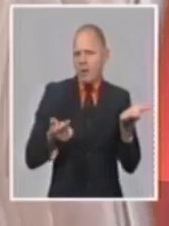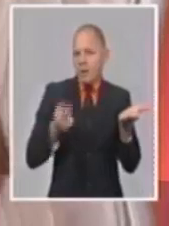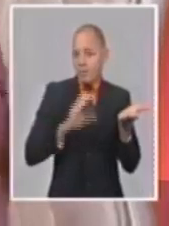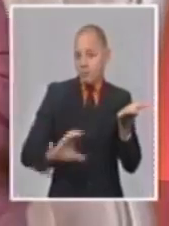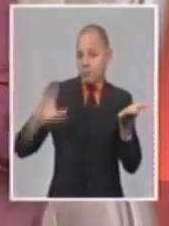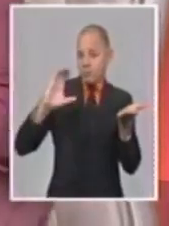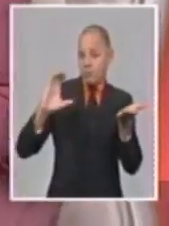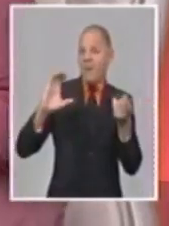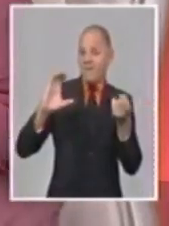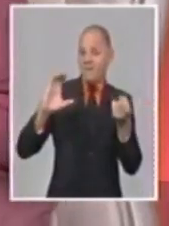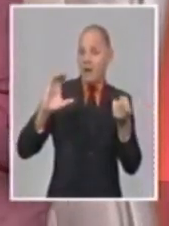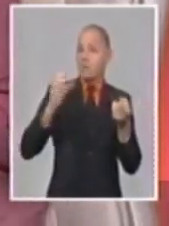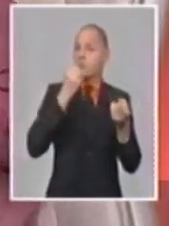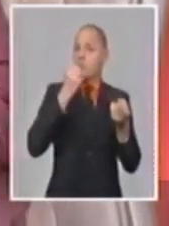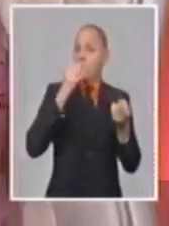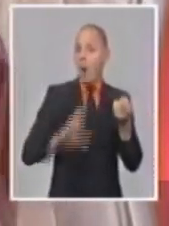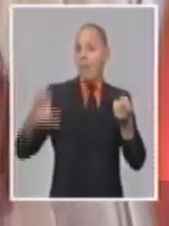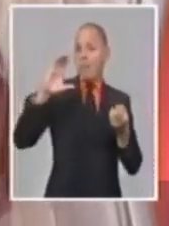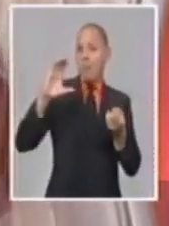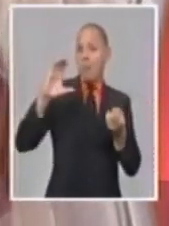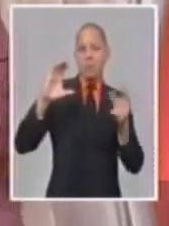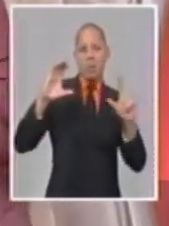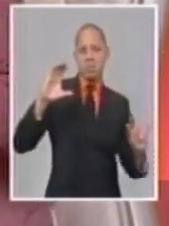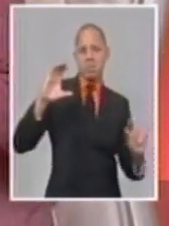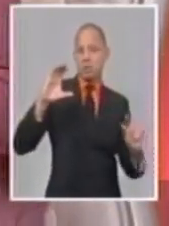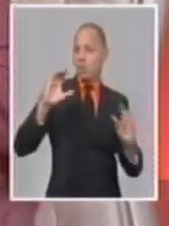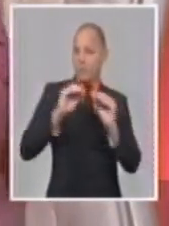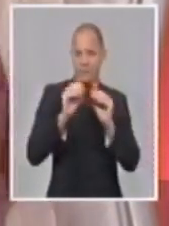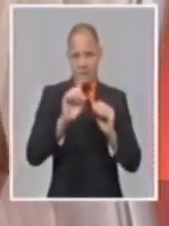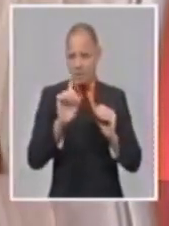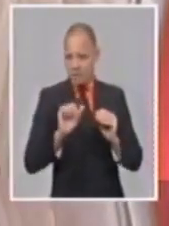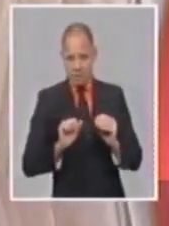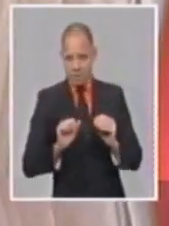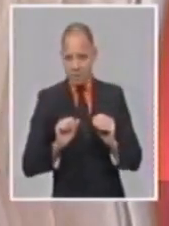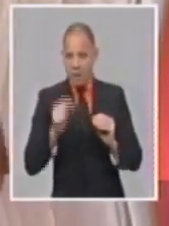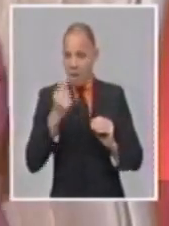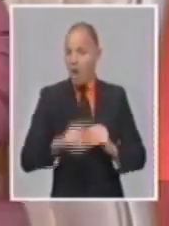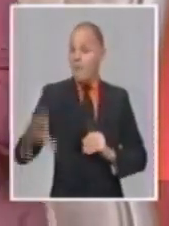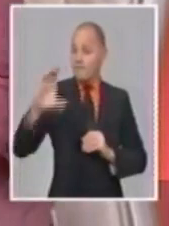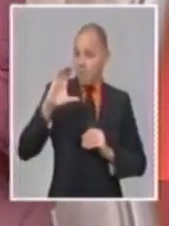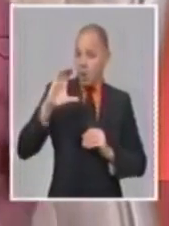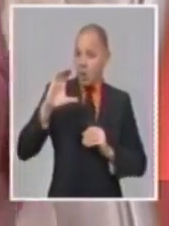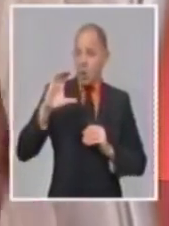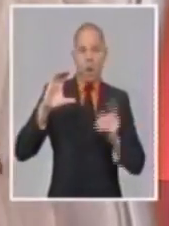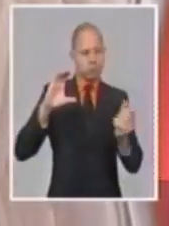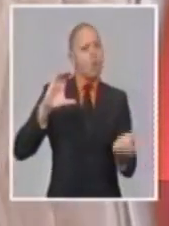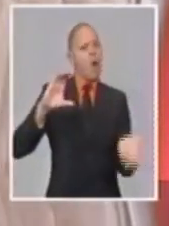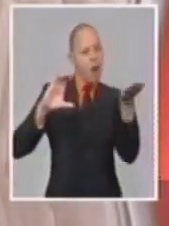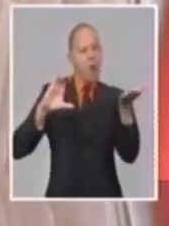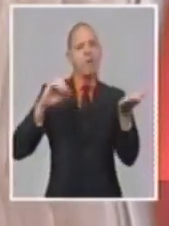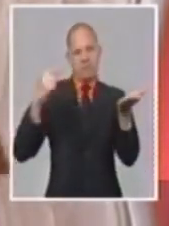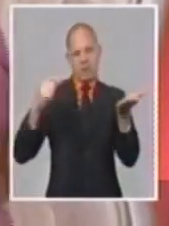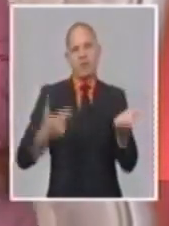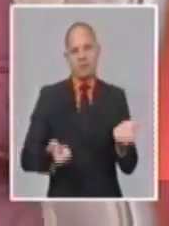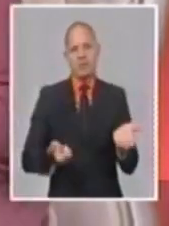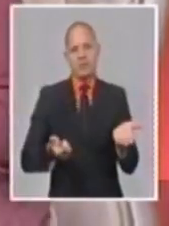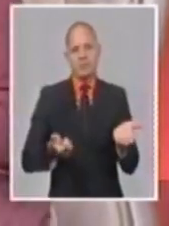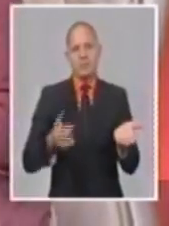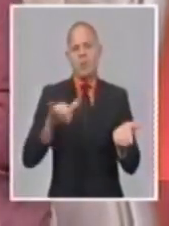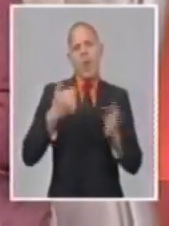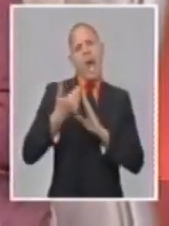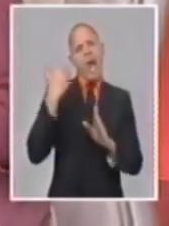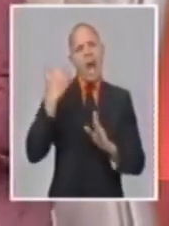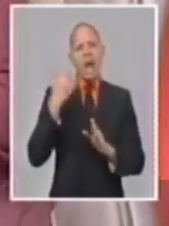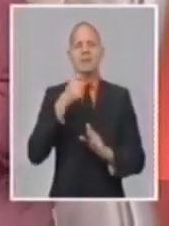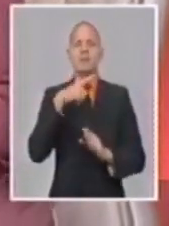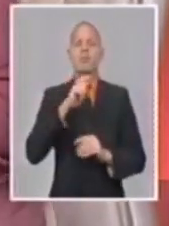nuestros trabajadores y por tanto, como ha explicado el compañero Marino Murillo, como ha explicado el compañero Alejandro Gil, nuestros principales